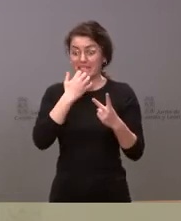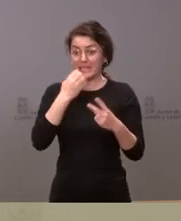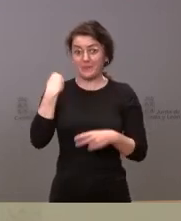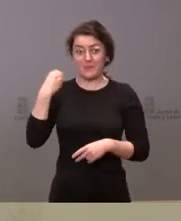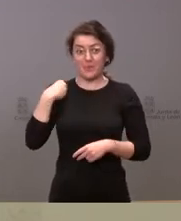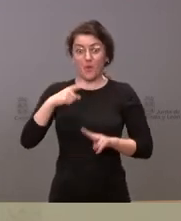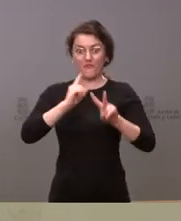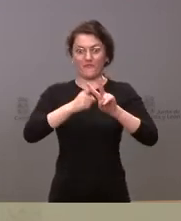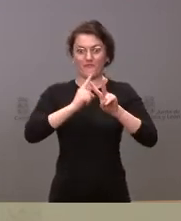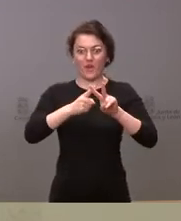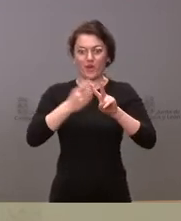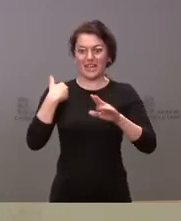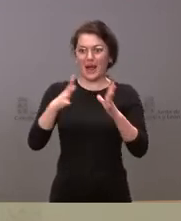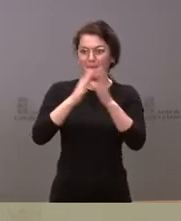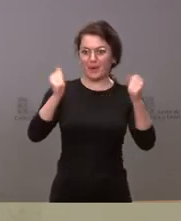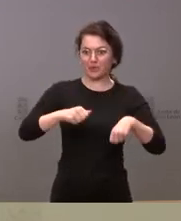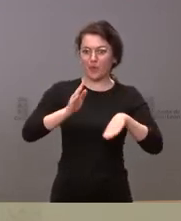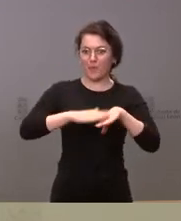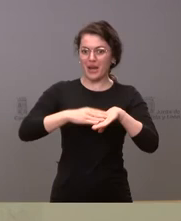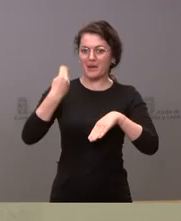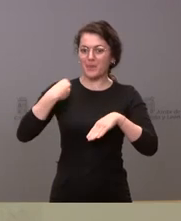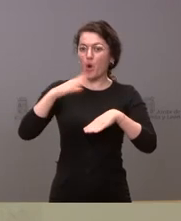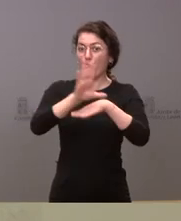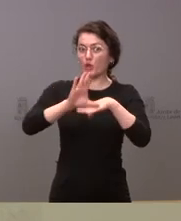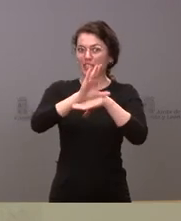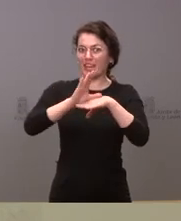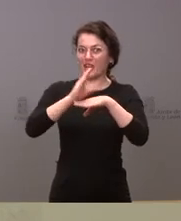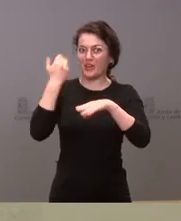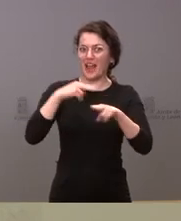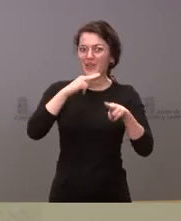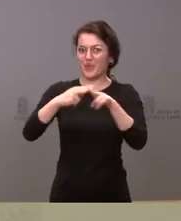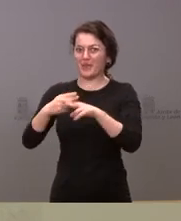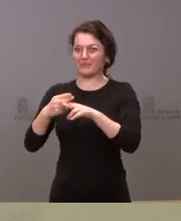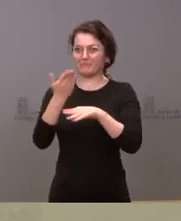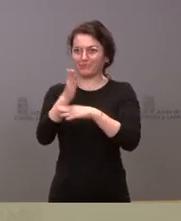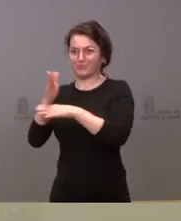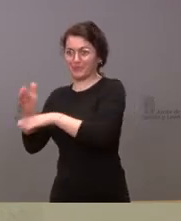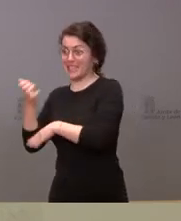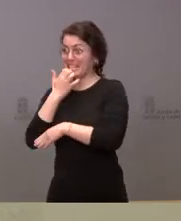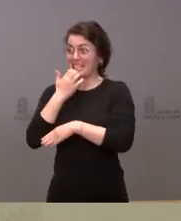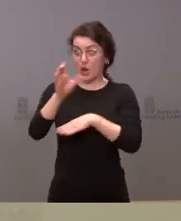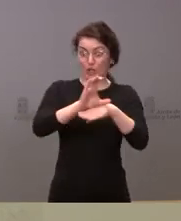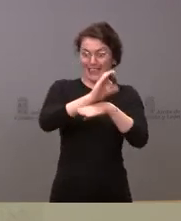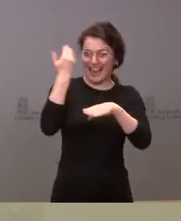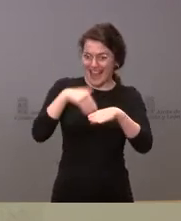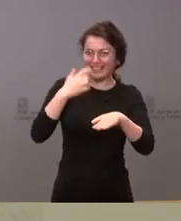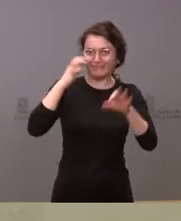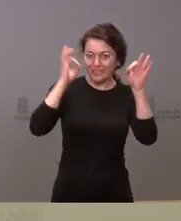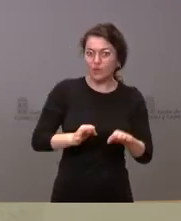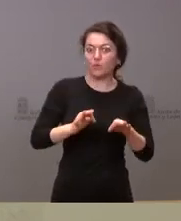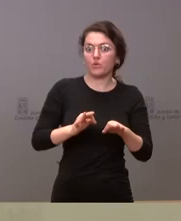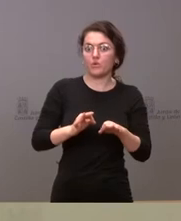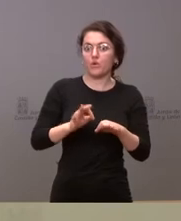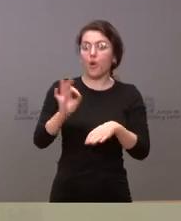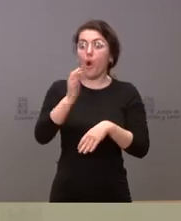que diese a conocer los nombres de sus consejeros, si esas consejerías ya estaban cerradas y, en definitiva, si considera que ha sido un gesto descortés